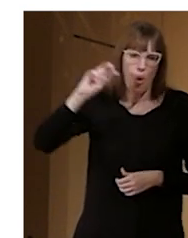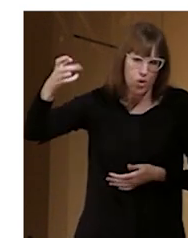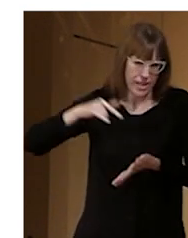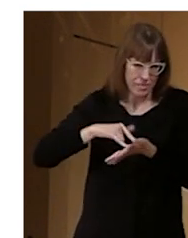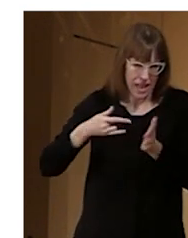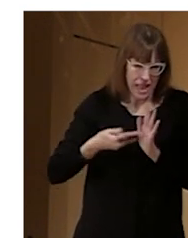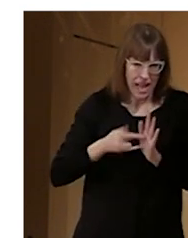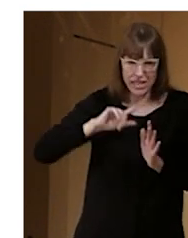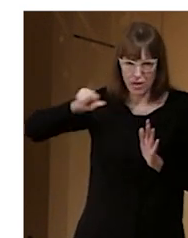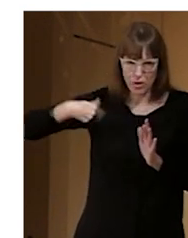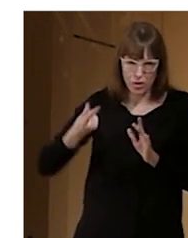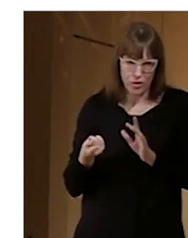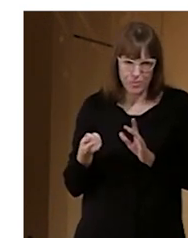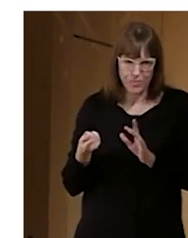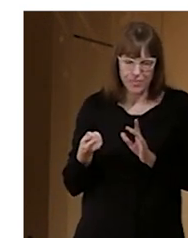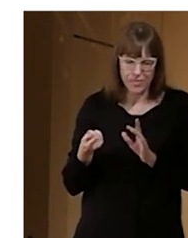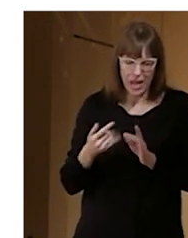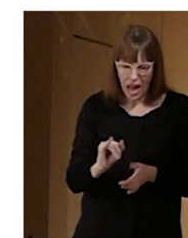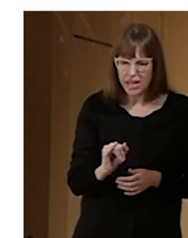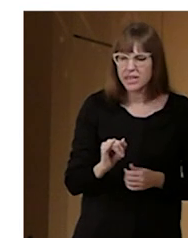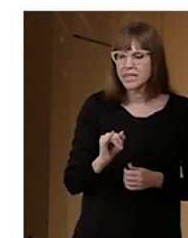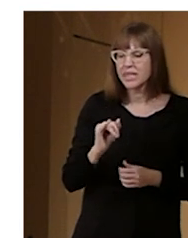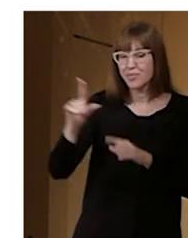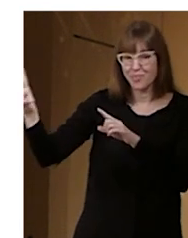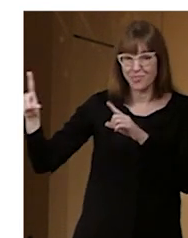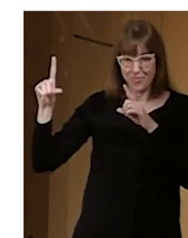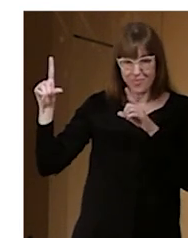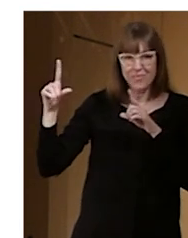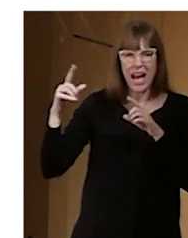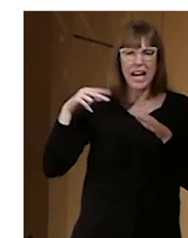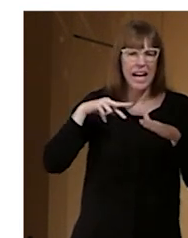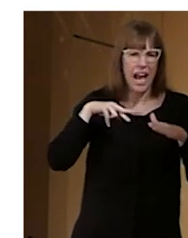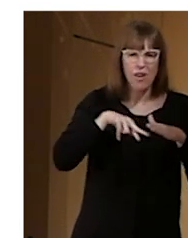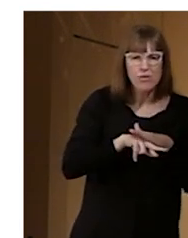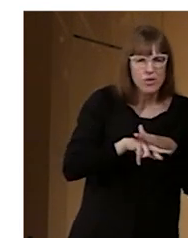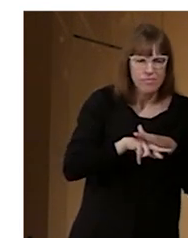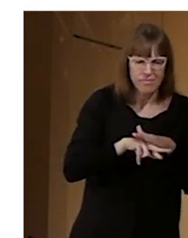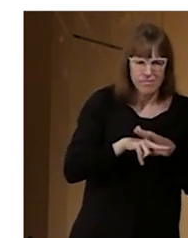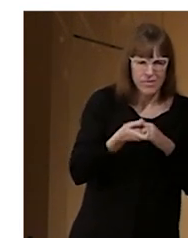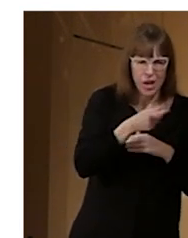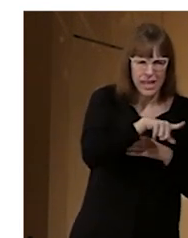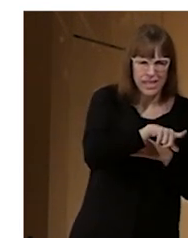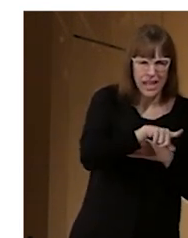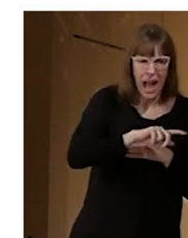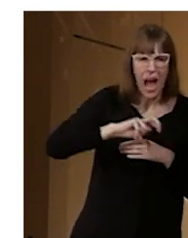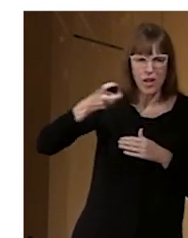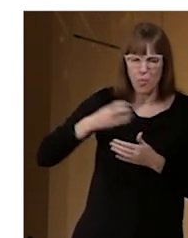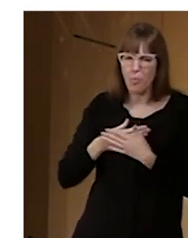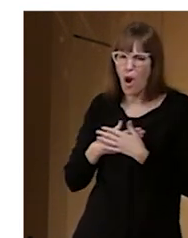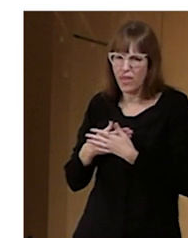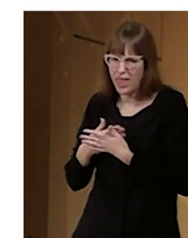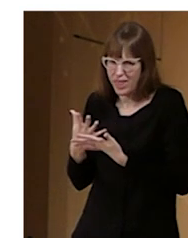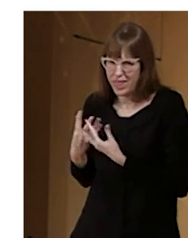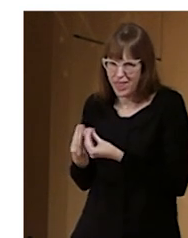que podemos implementar que aquí no necesita grandes recursos sino voluntad y coordinación. El touch tour, el paseo